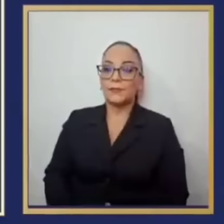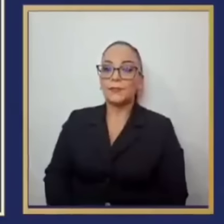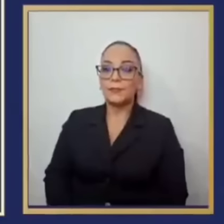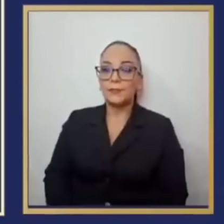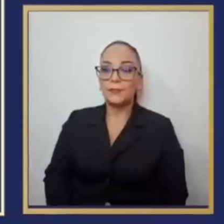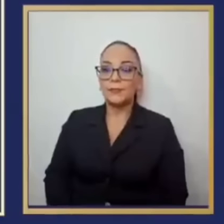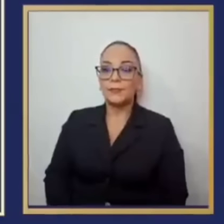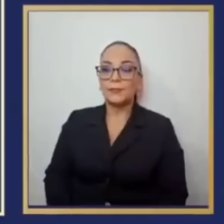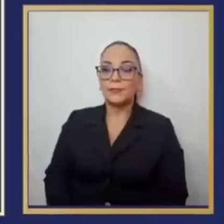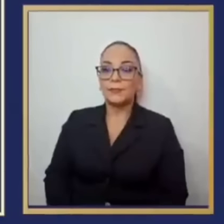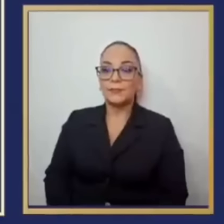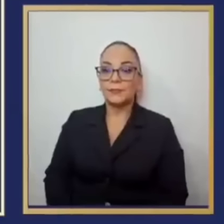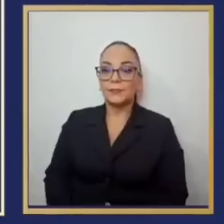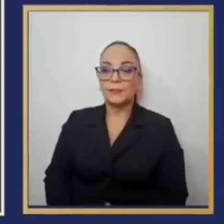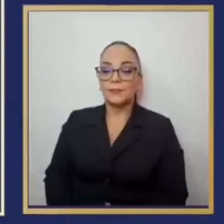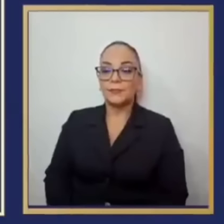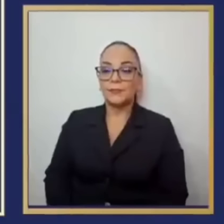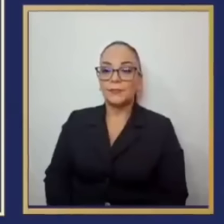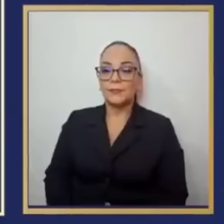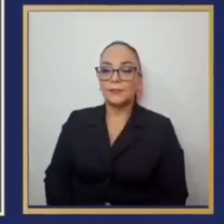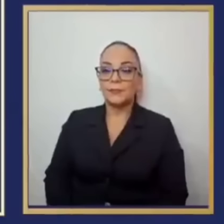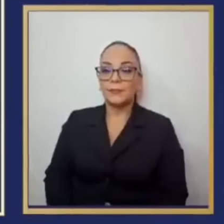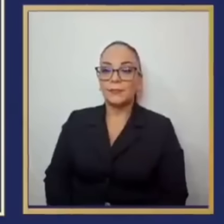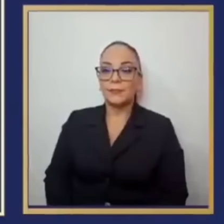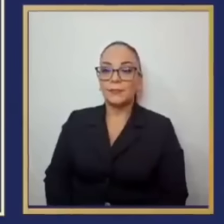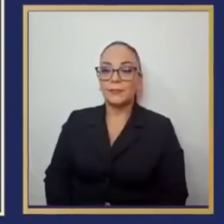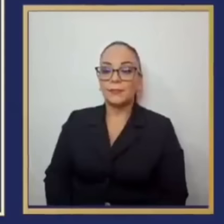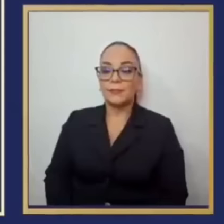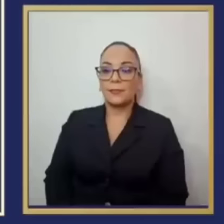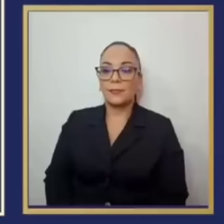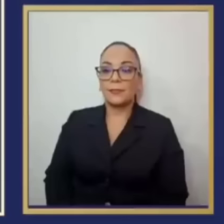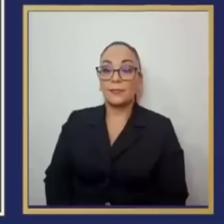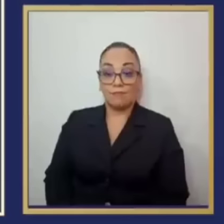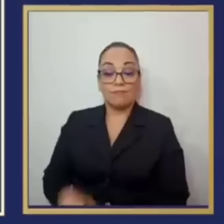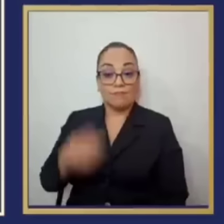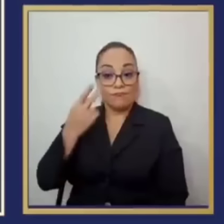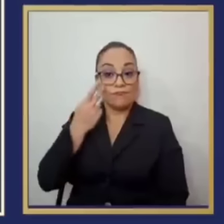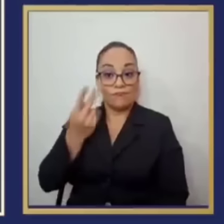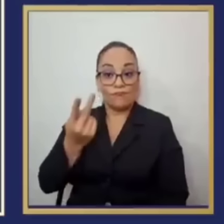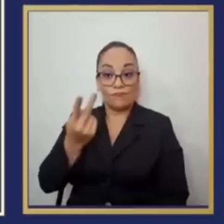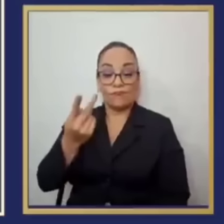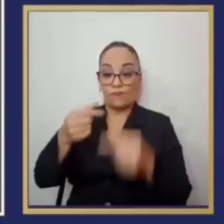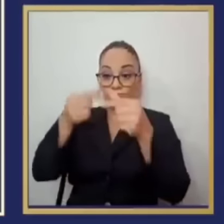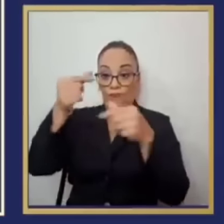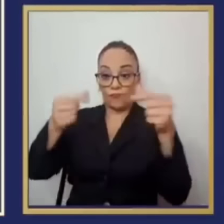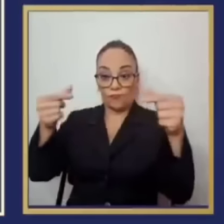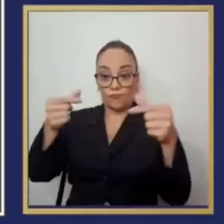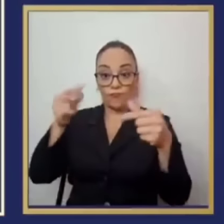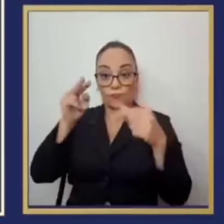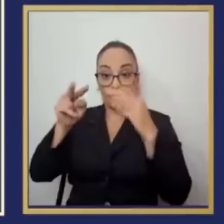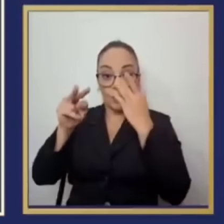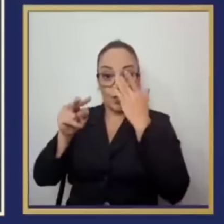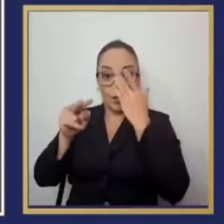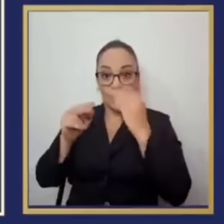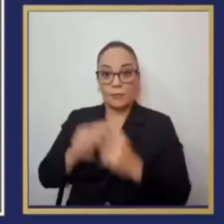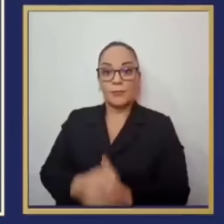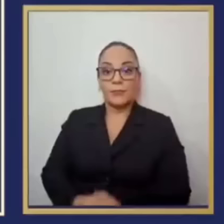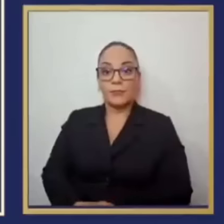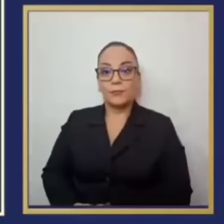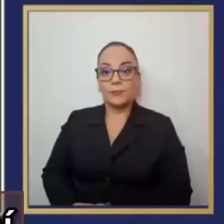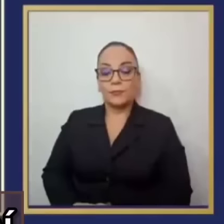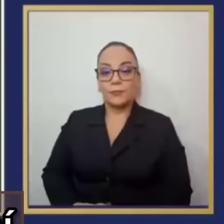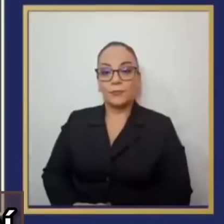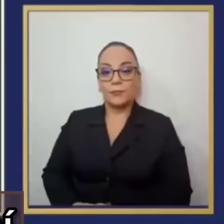Y también podemos ver la llegada de turistas, pero ahí por mes.